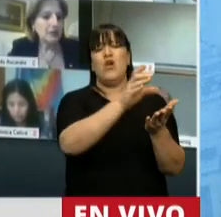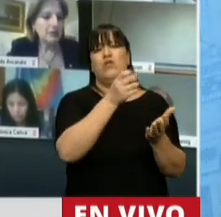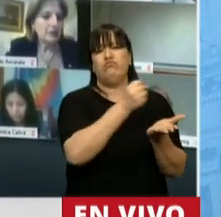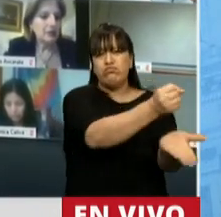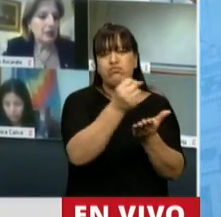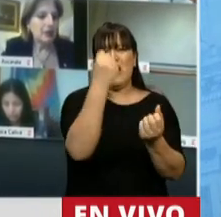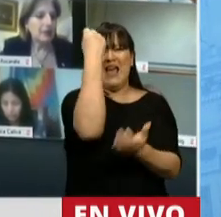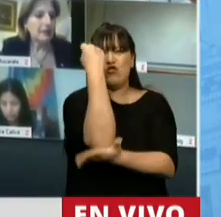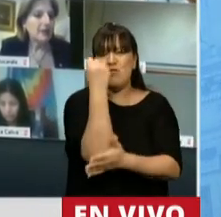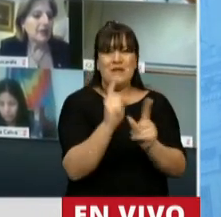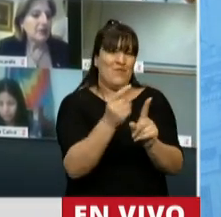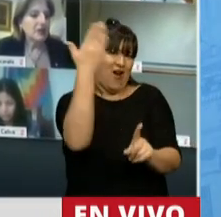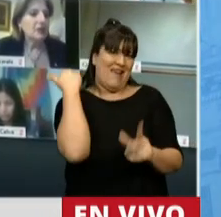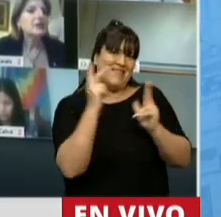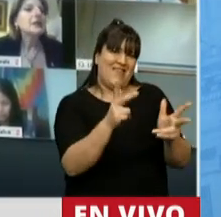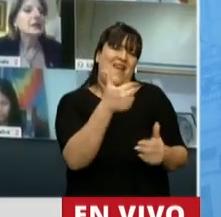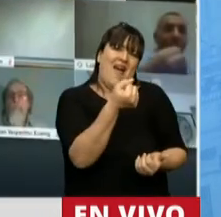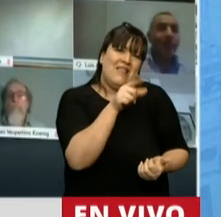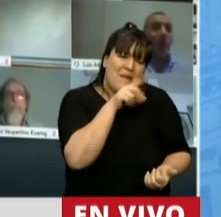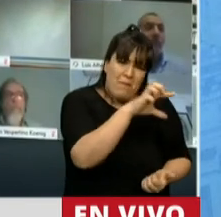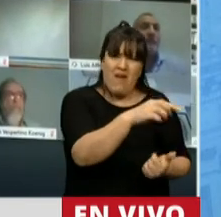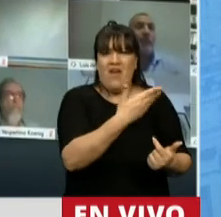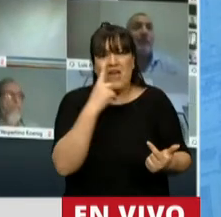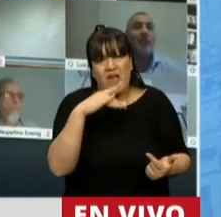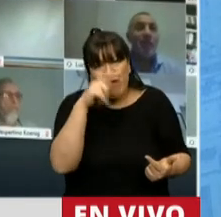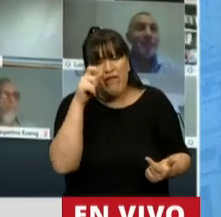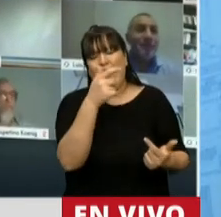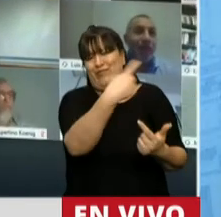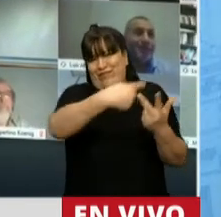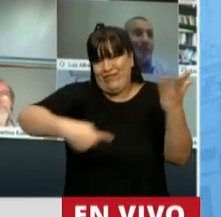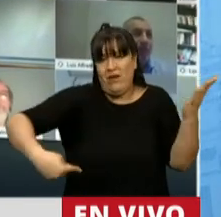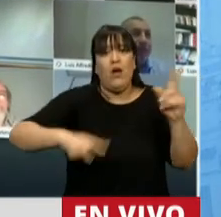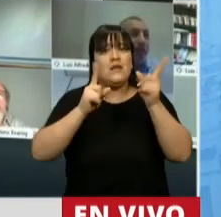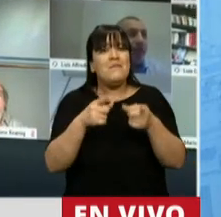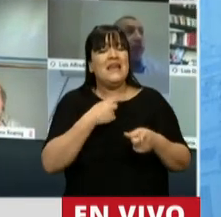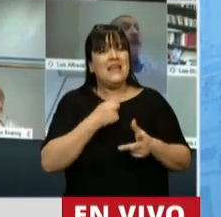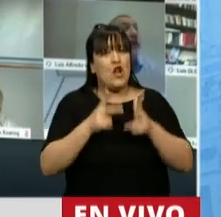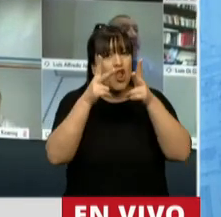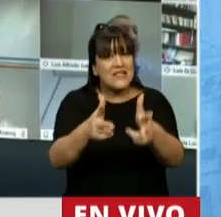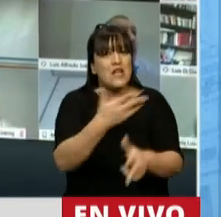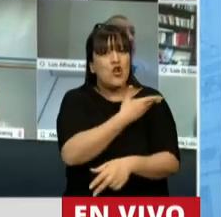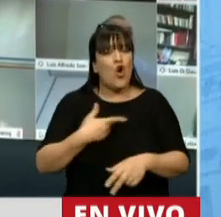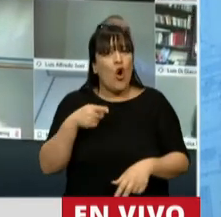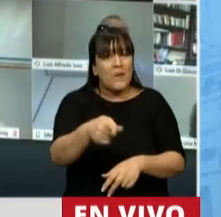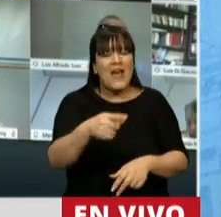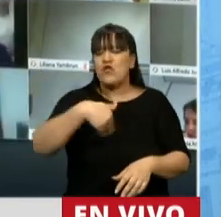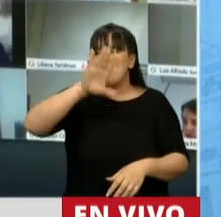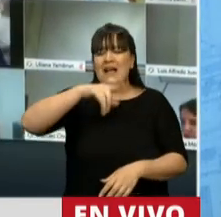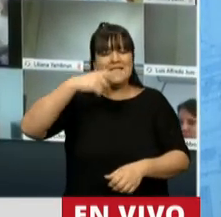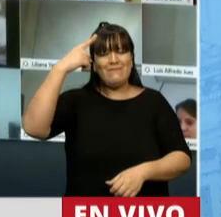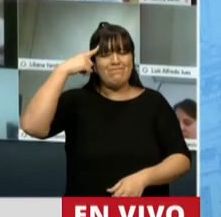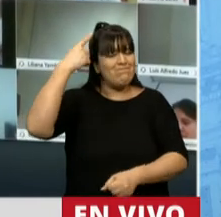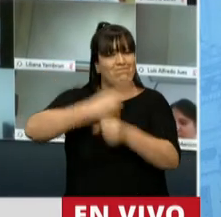económicos como los ya descriptos. Y por último, creo y quiero marcar que nuestro gobierno pretende lo que sea prioridad,